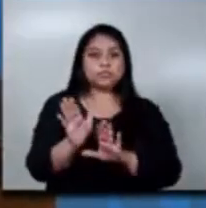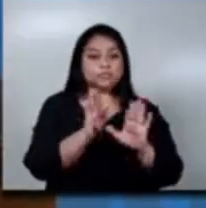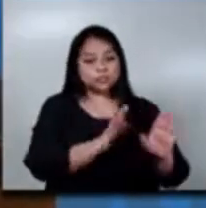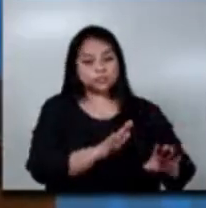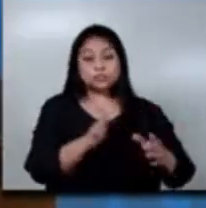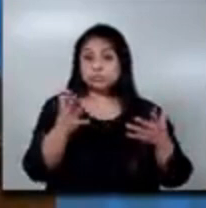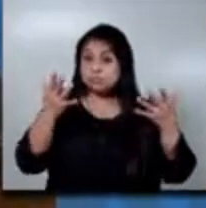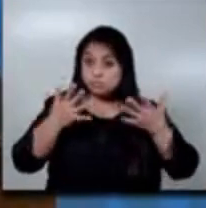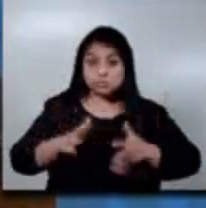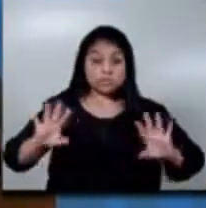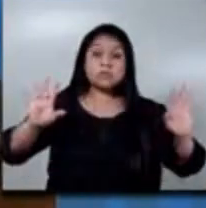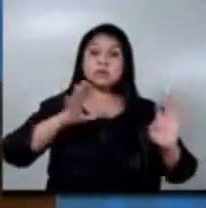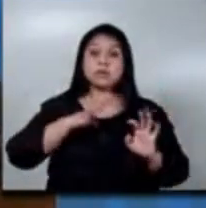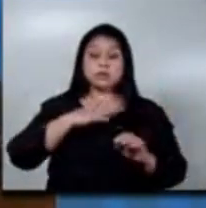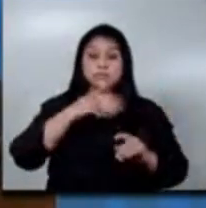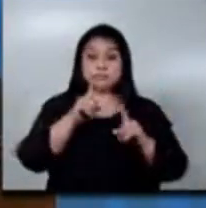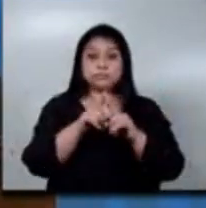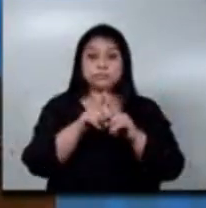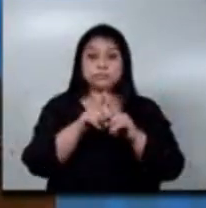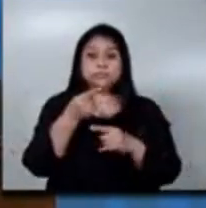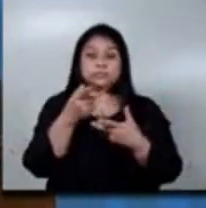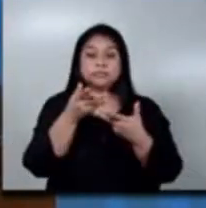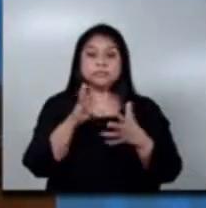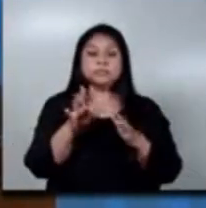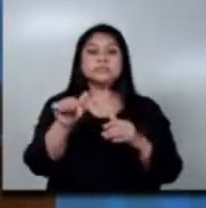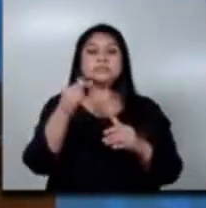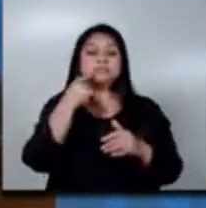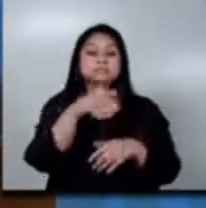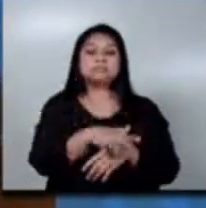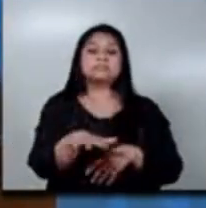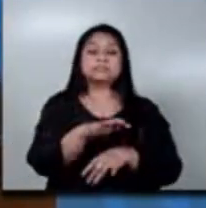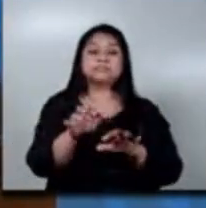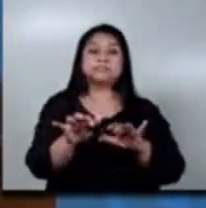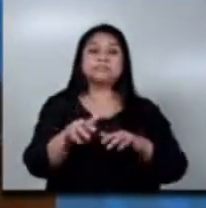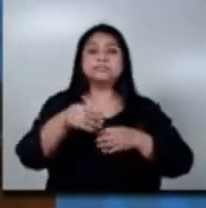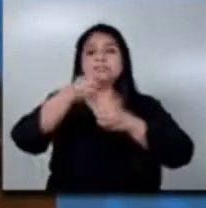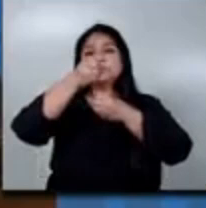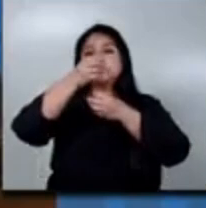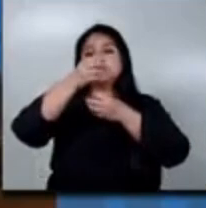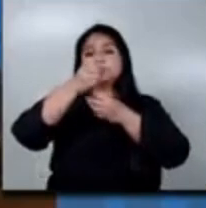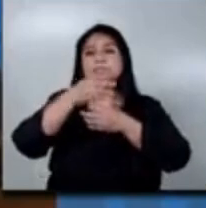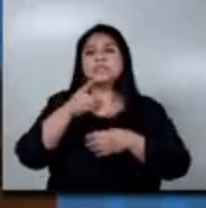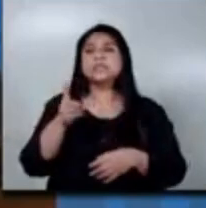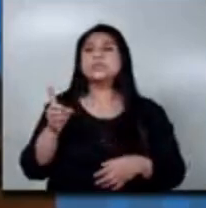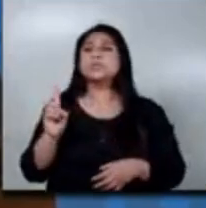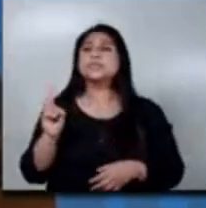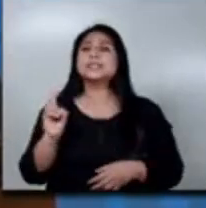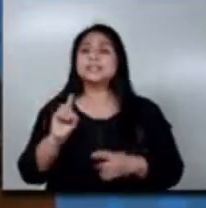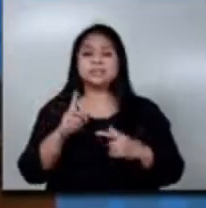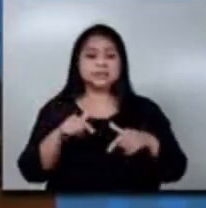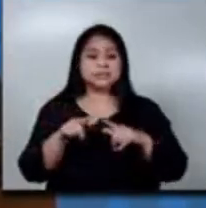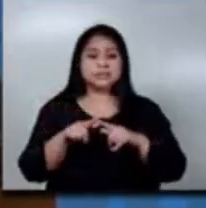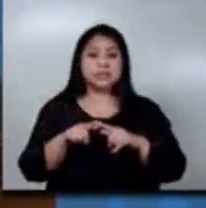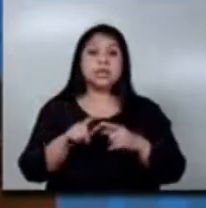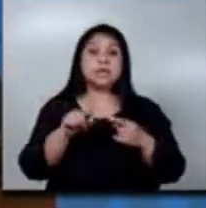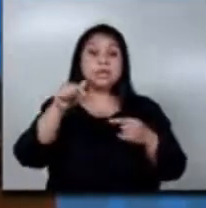la activación del índice, la plataforma nos informa en qué localidad y qué agricultor